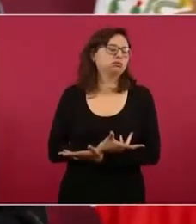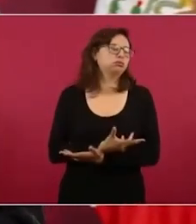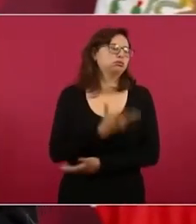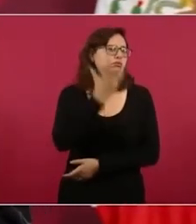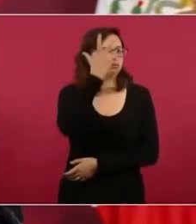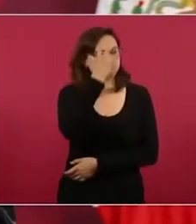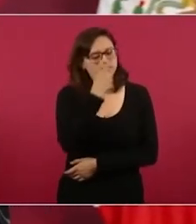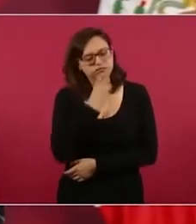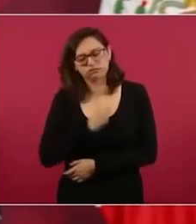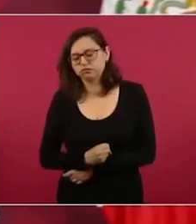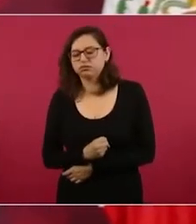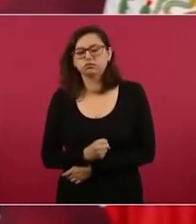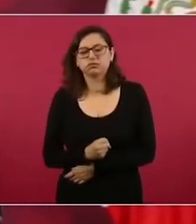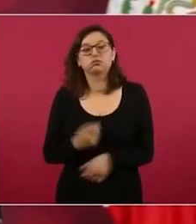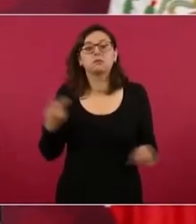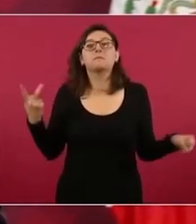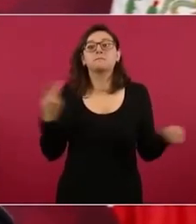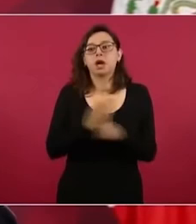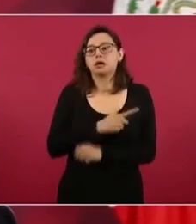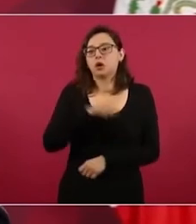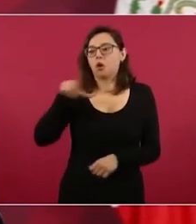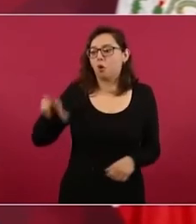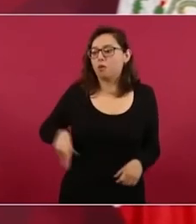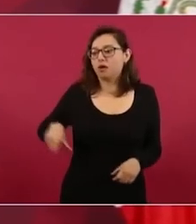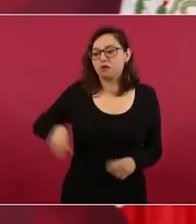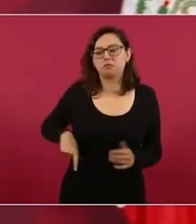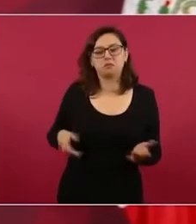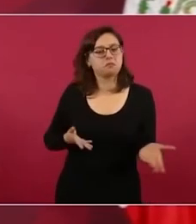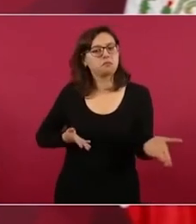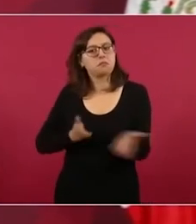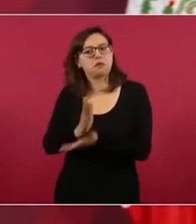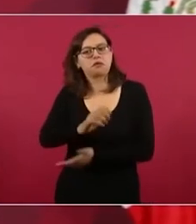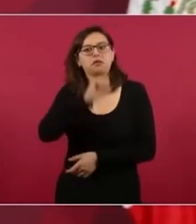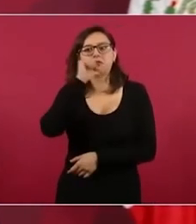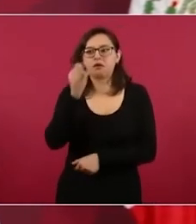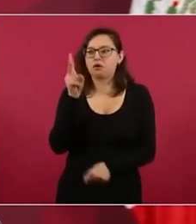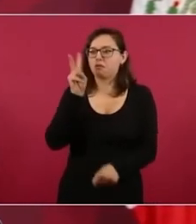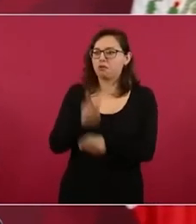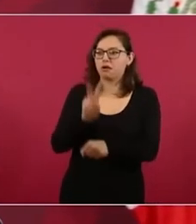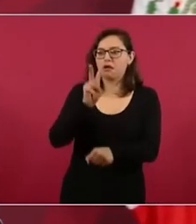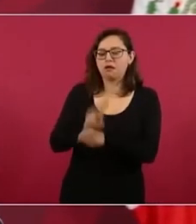hay regulación no hay